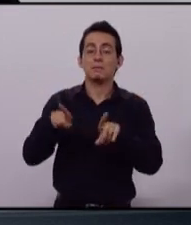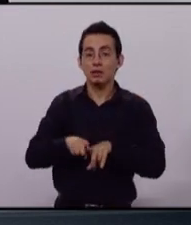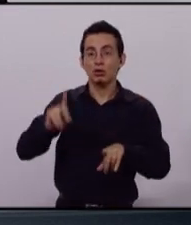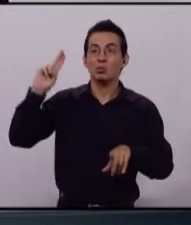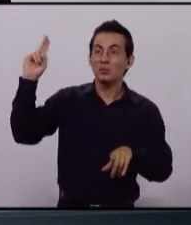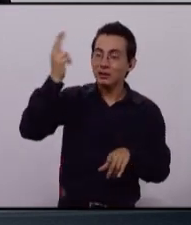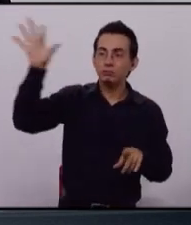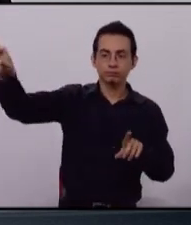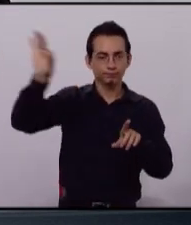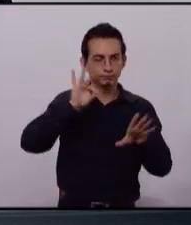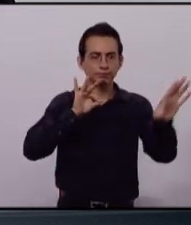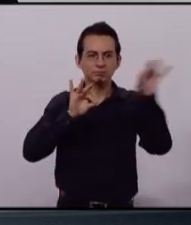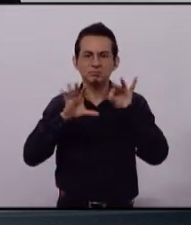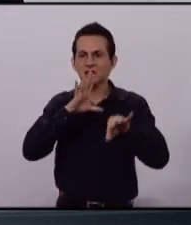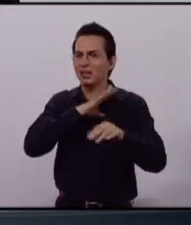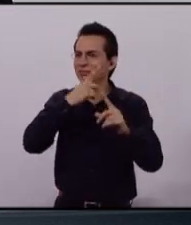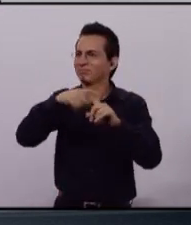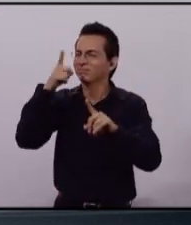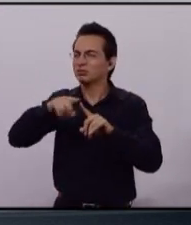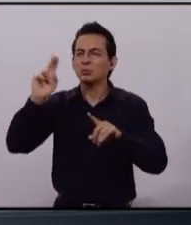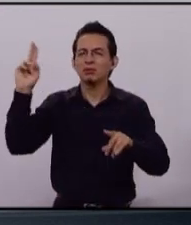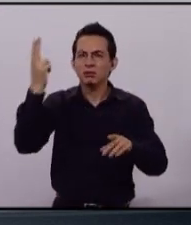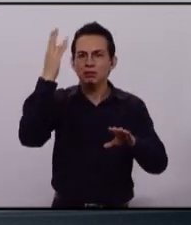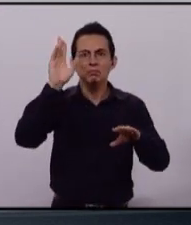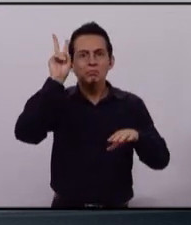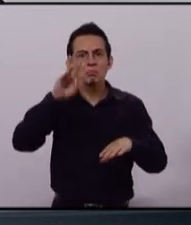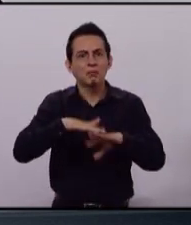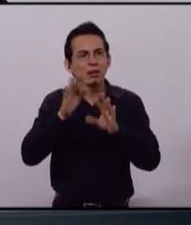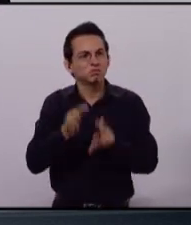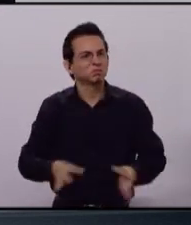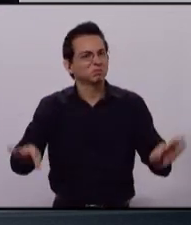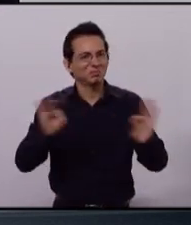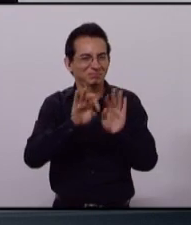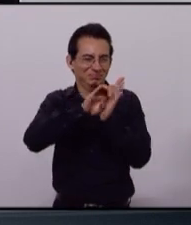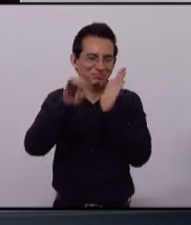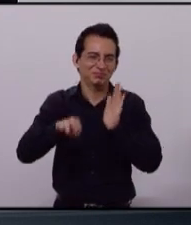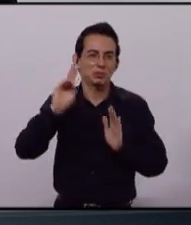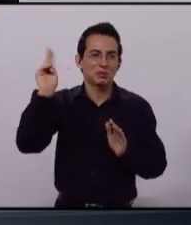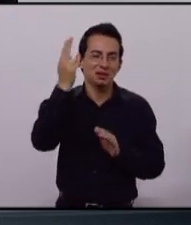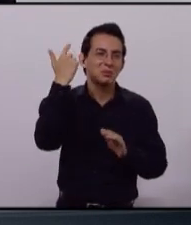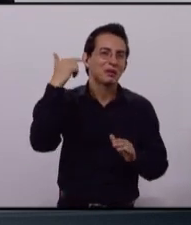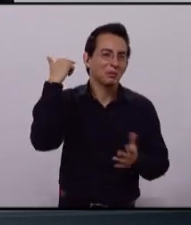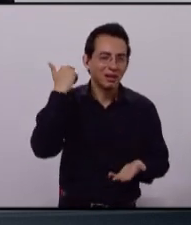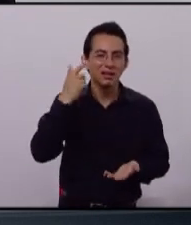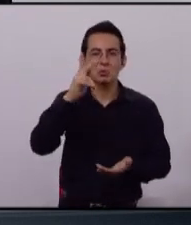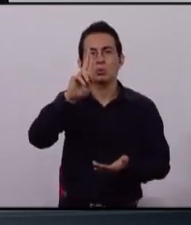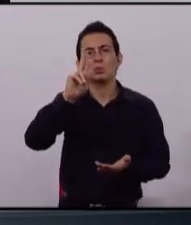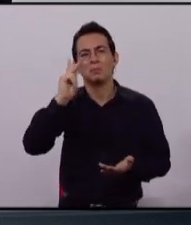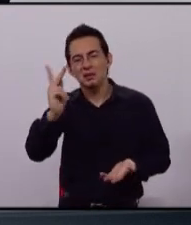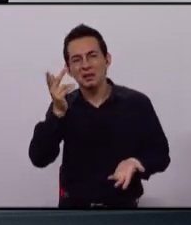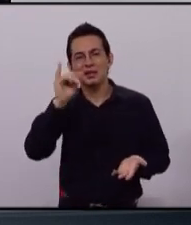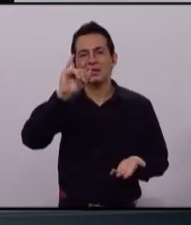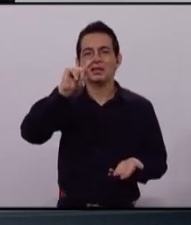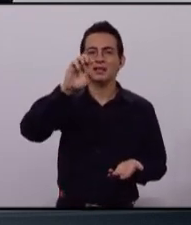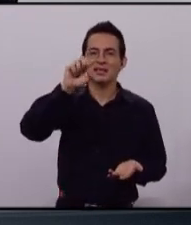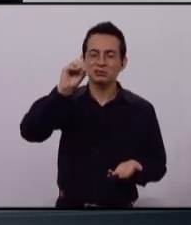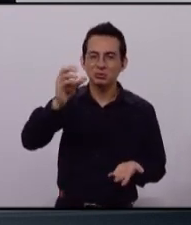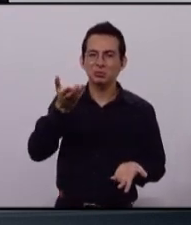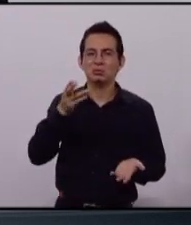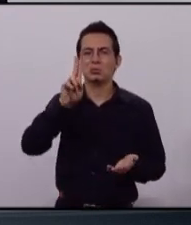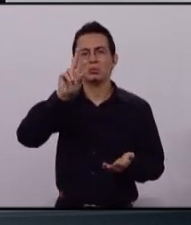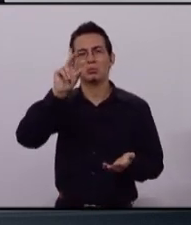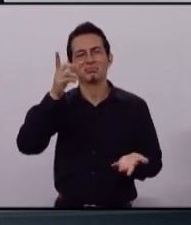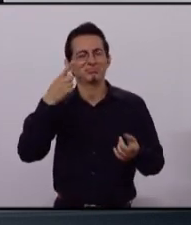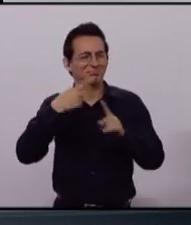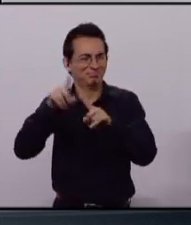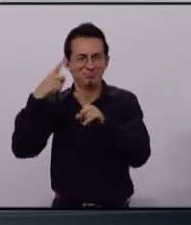municipio se encuentran universidades de las más importantes de nuestro estado. Es el caso del UDG, UPS, ITESO, UNIVA, UTEJA,